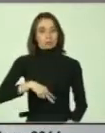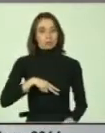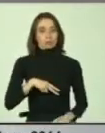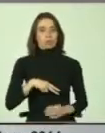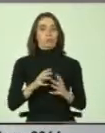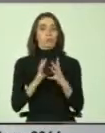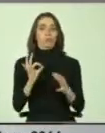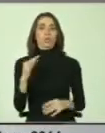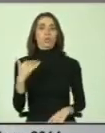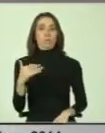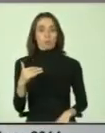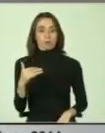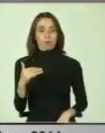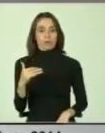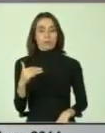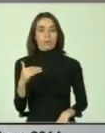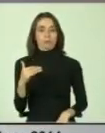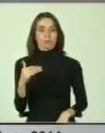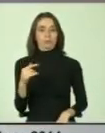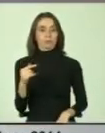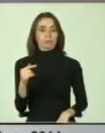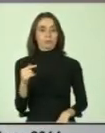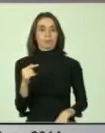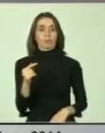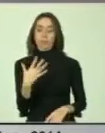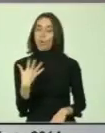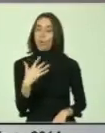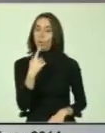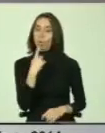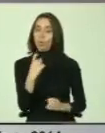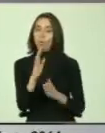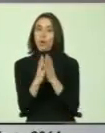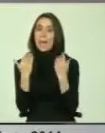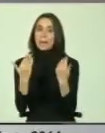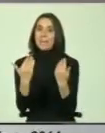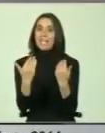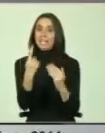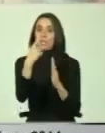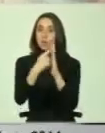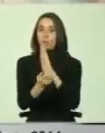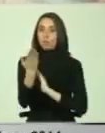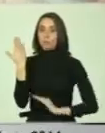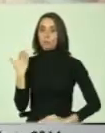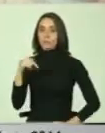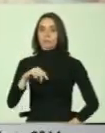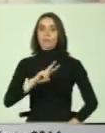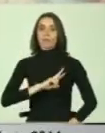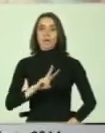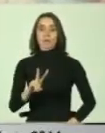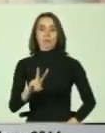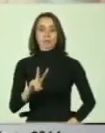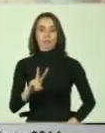tremendamente importante que en el contexto de la durísima emergencia vivía su medio ataca en Valparaíso.